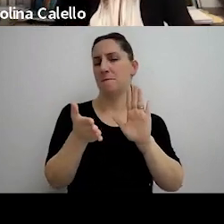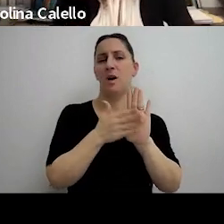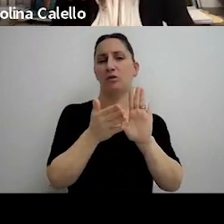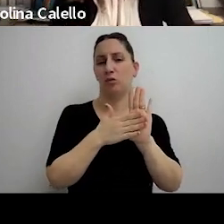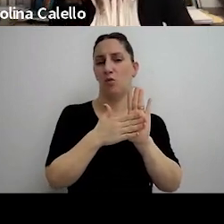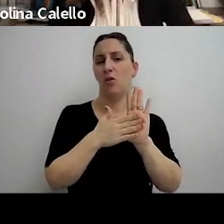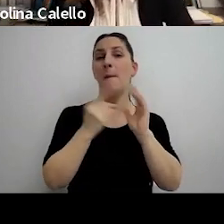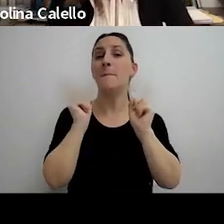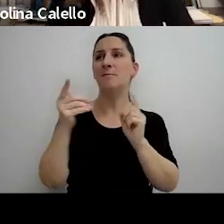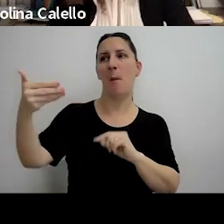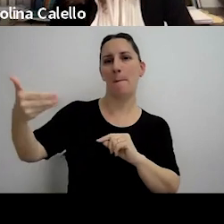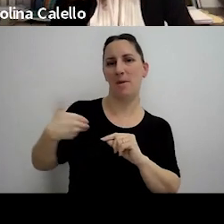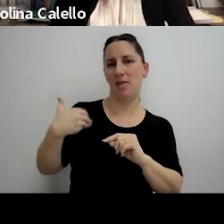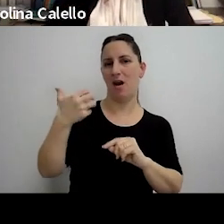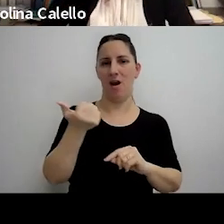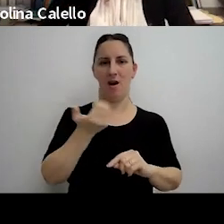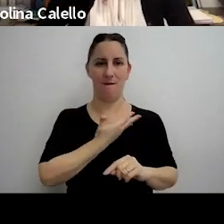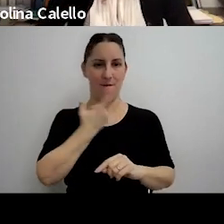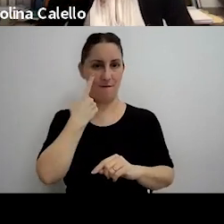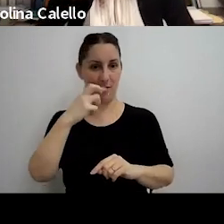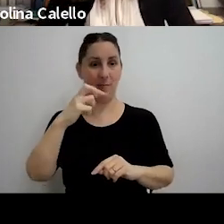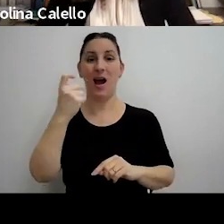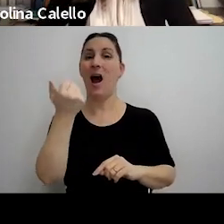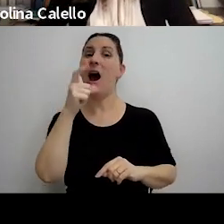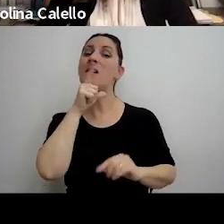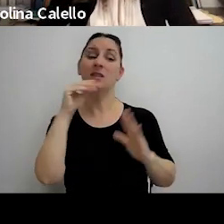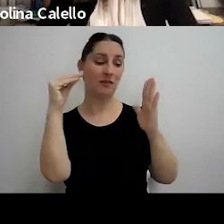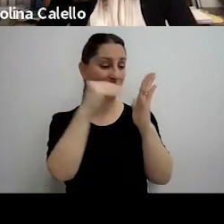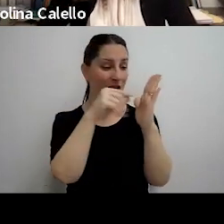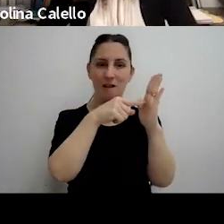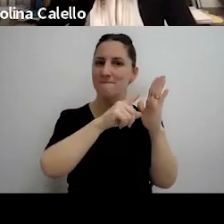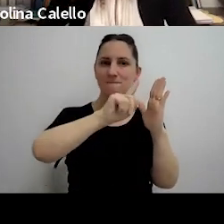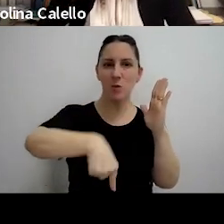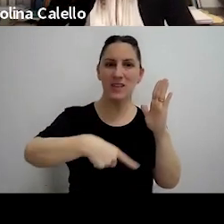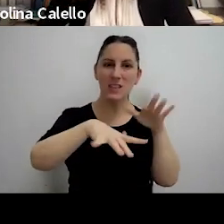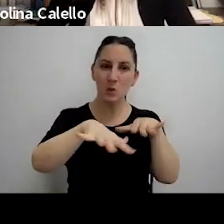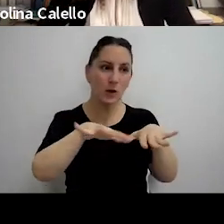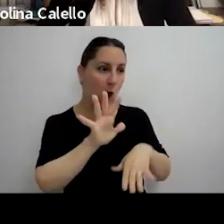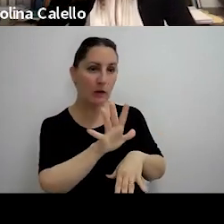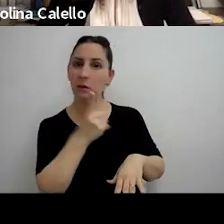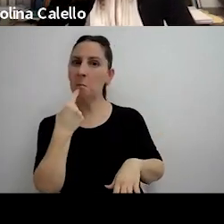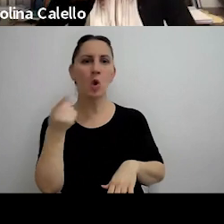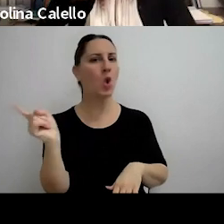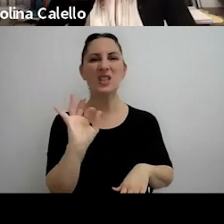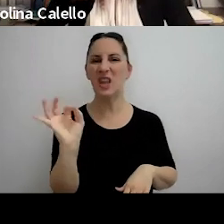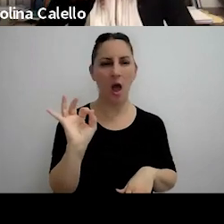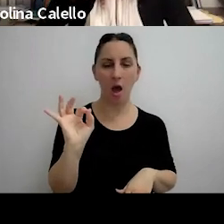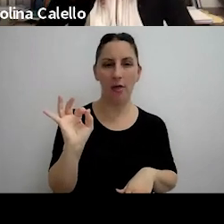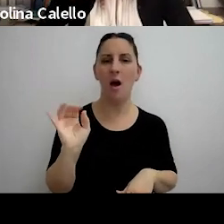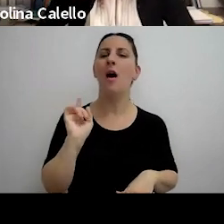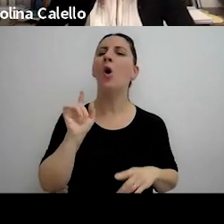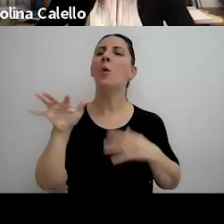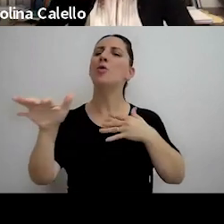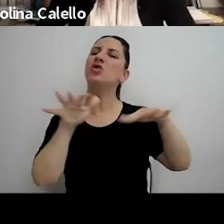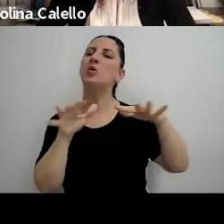exige el fisco y que del acta no surgía que esto había ocurrido porque no se había individualizado la